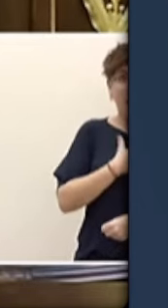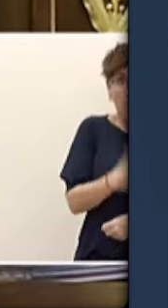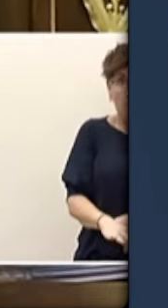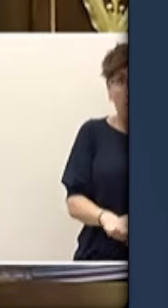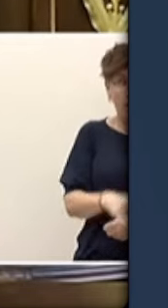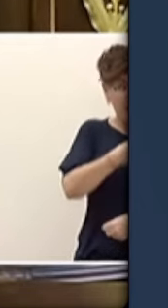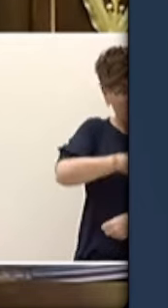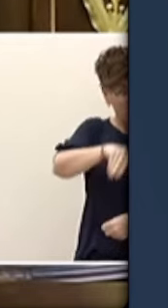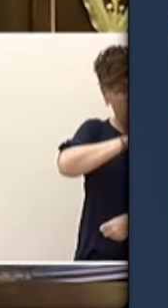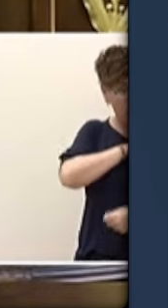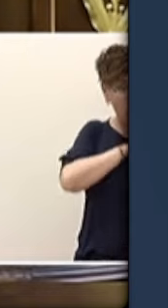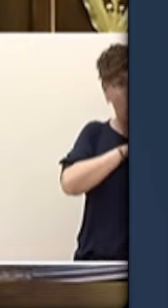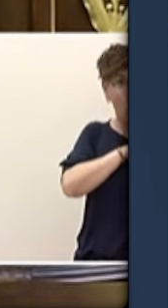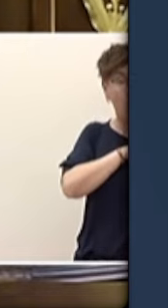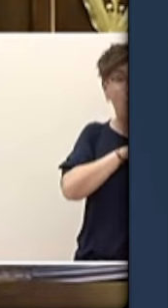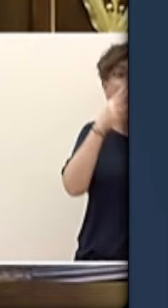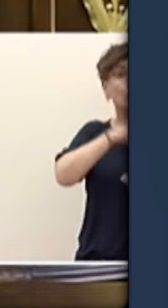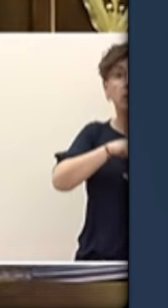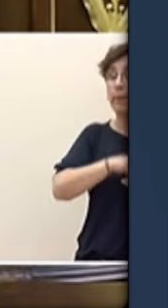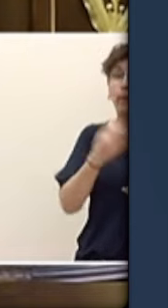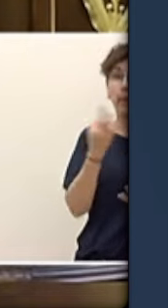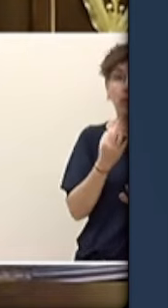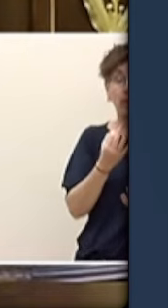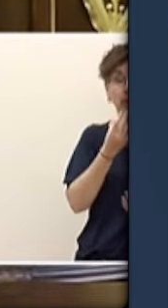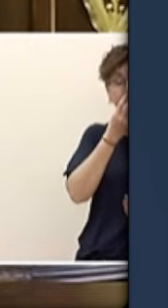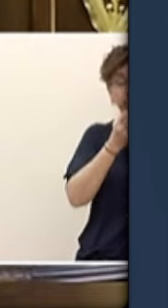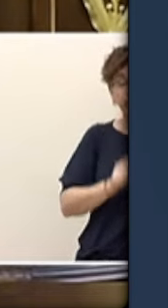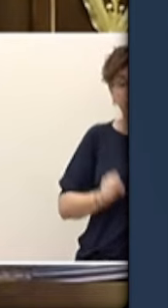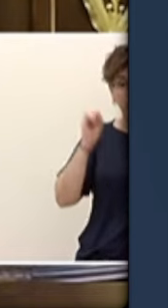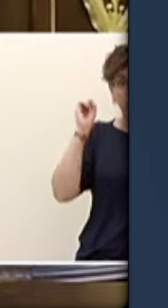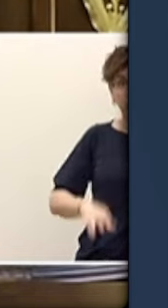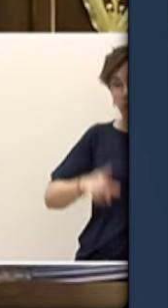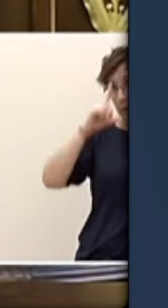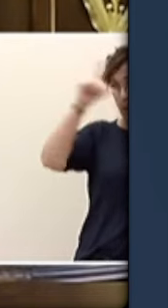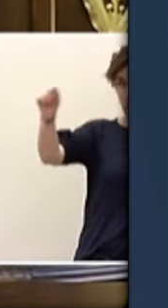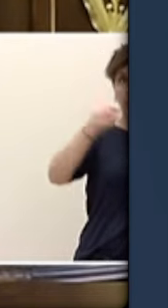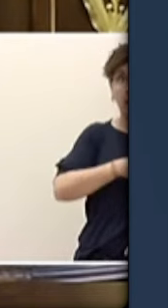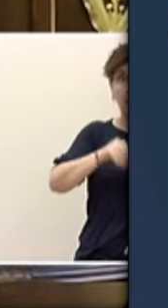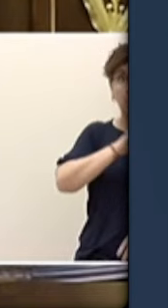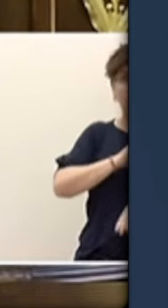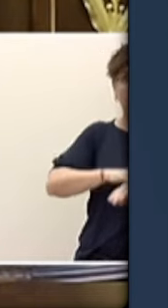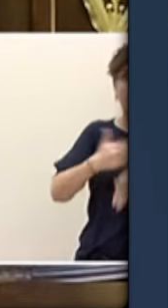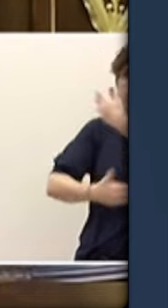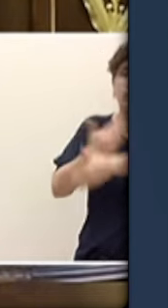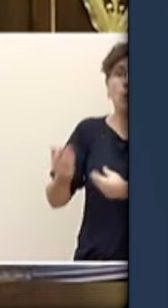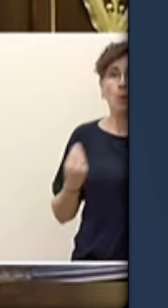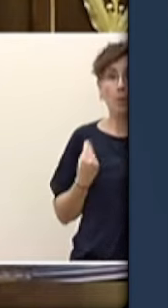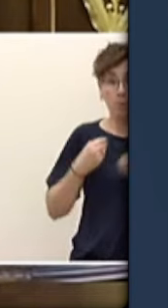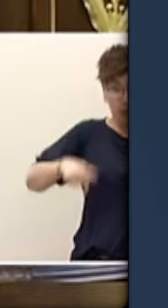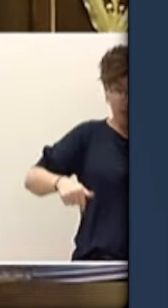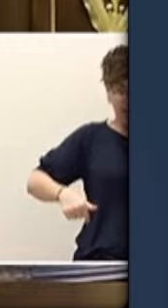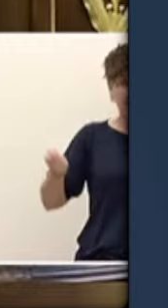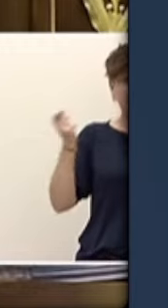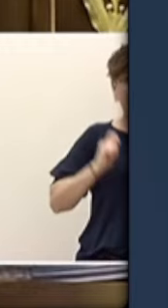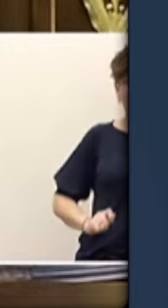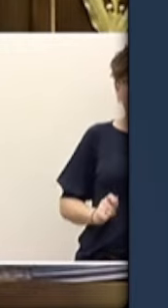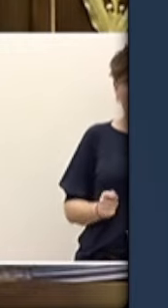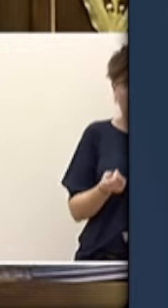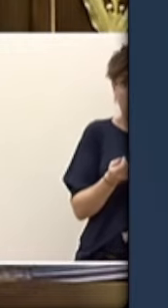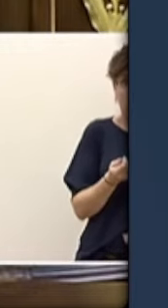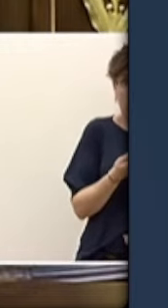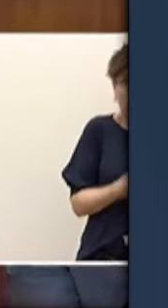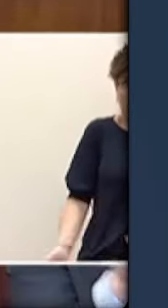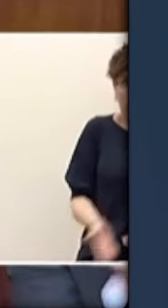poder salir adelante, porque aquí con los salarios de miseria no pueden ni llegar a final de mes. Nos ocultan el plan de algunos de